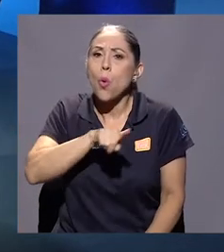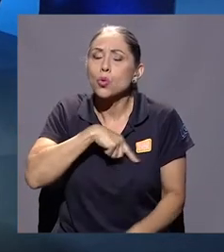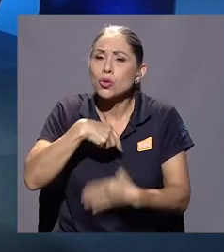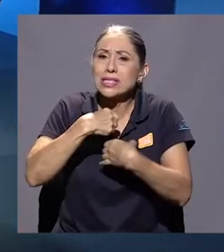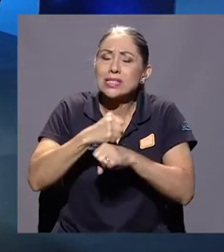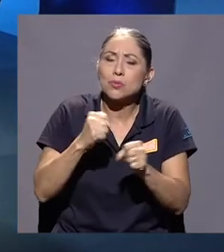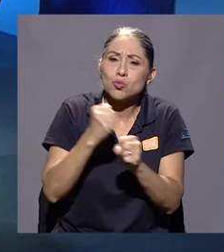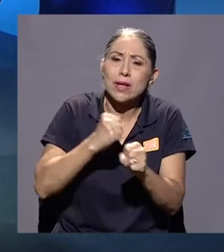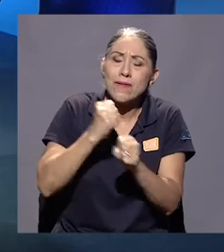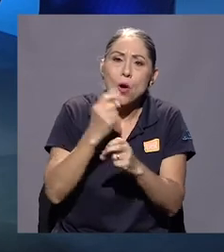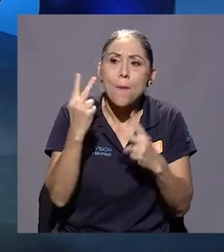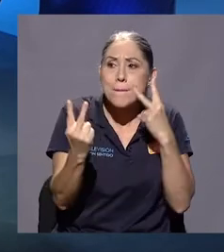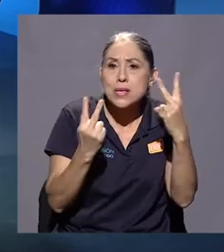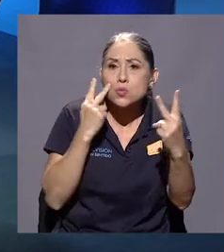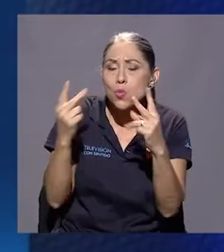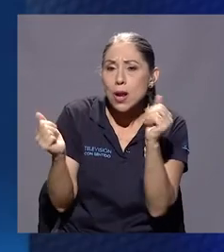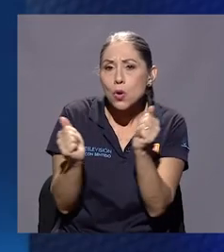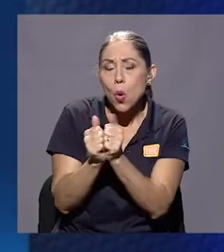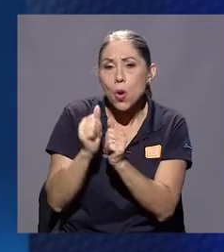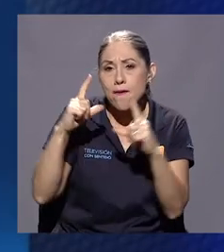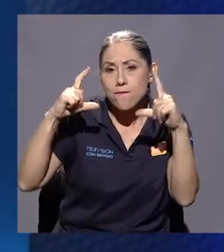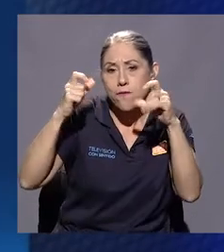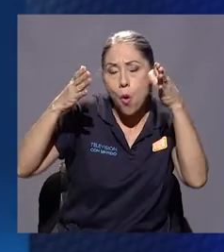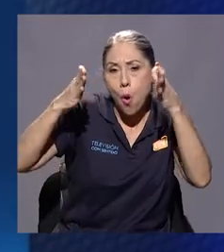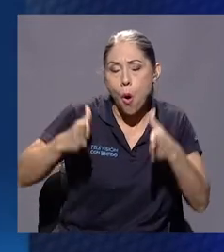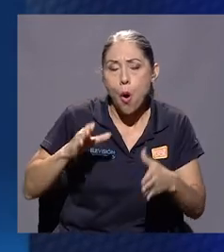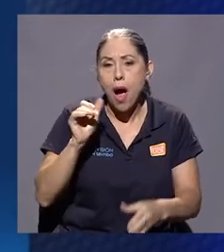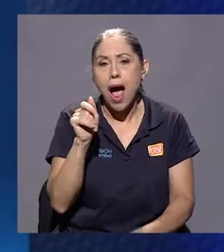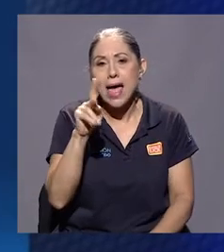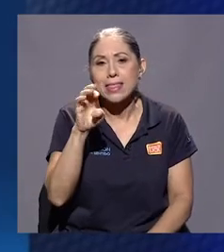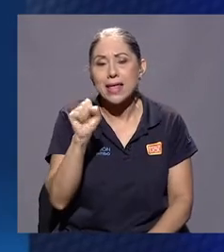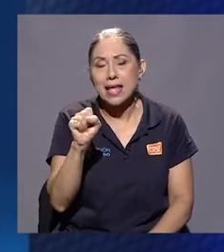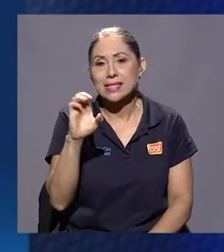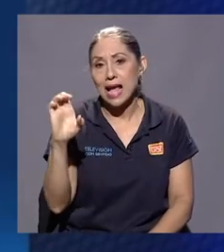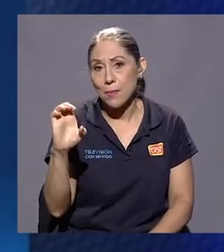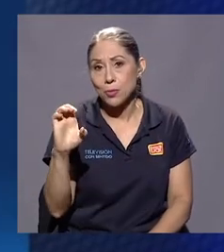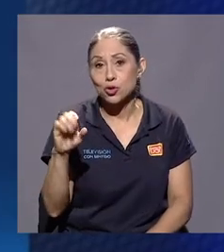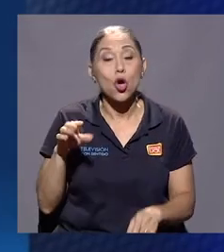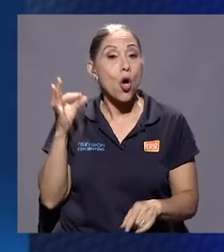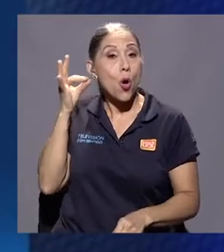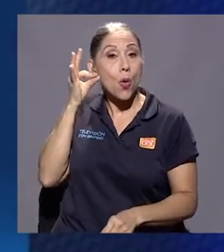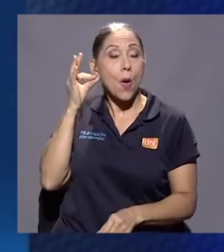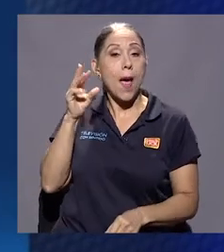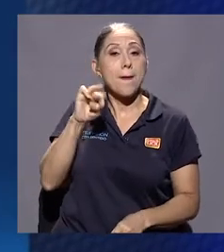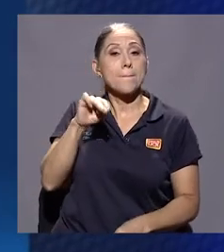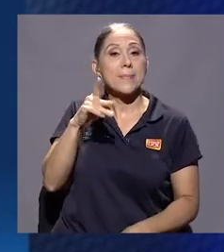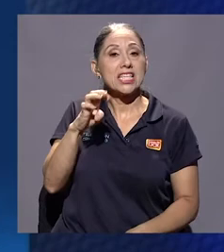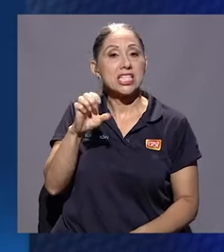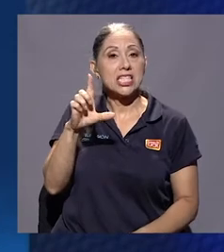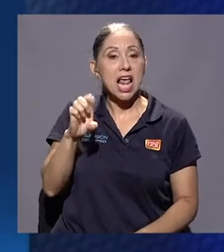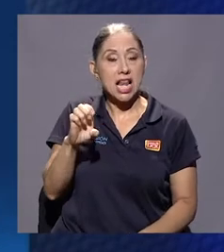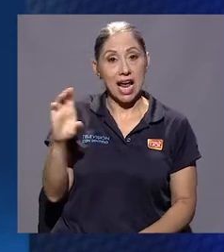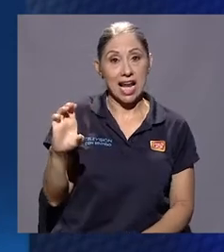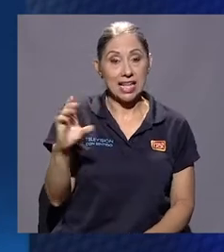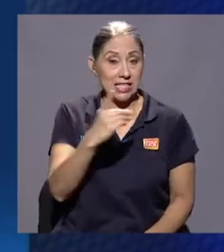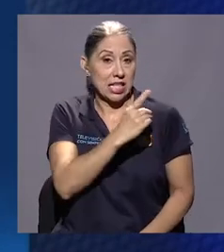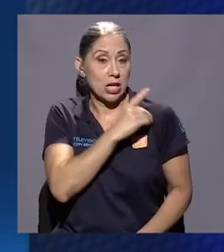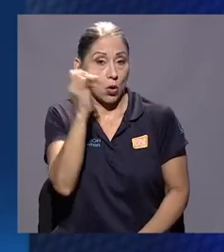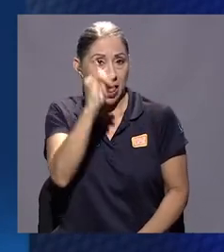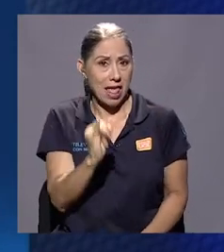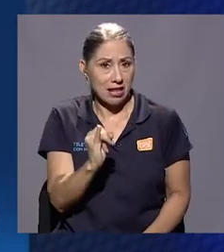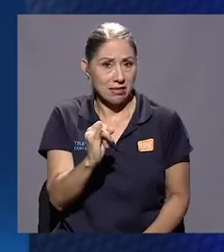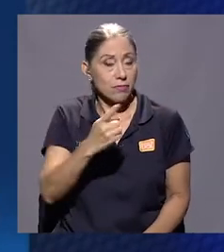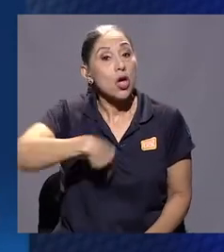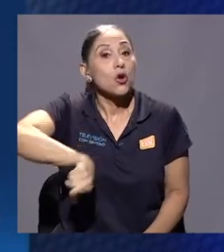visual con Andrés Campos, el fotógrafo, Michelle Canal, la directora de arte, donde fuimos a buscar los